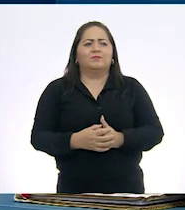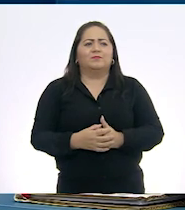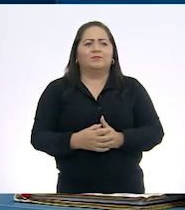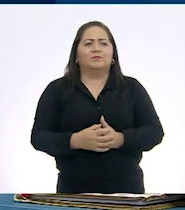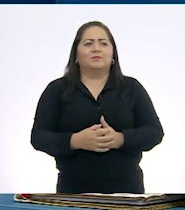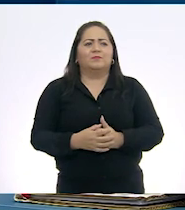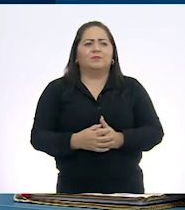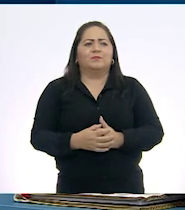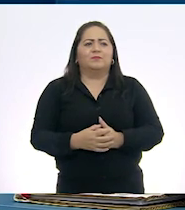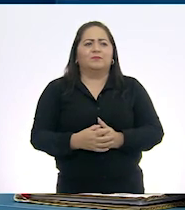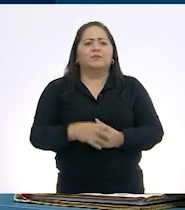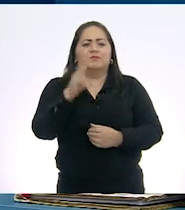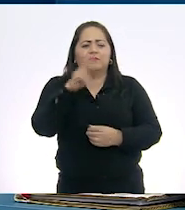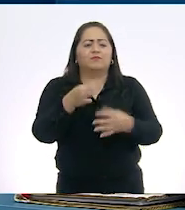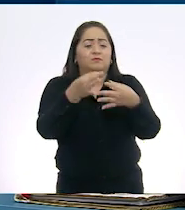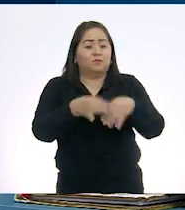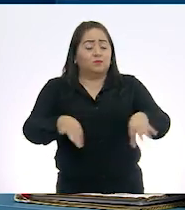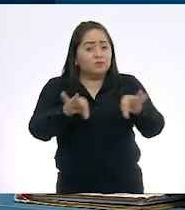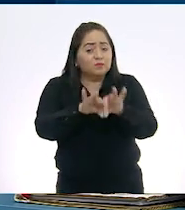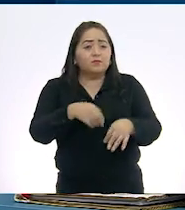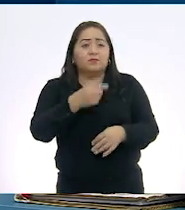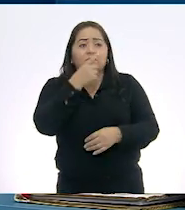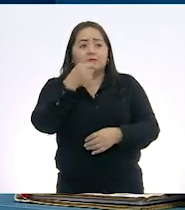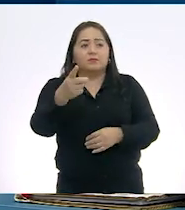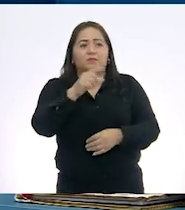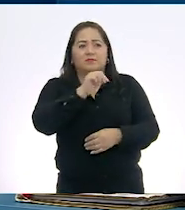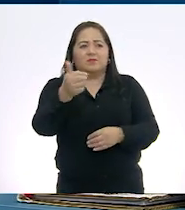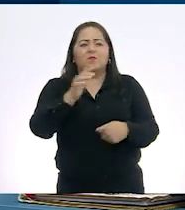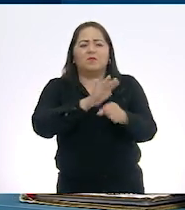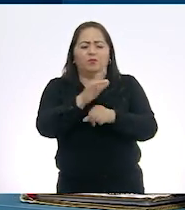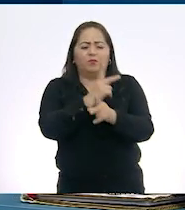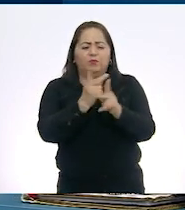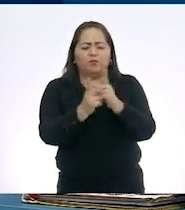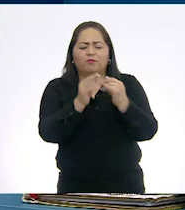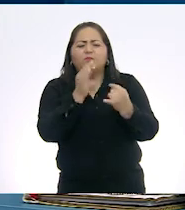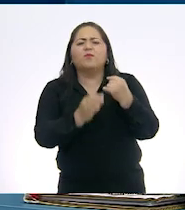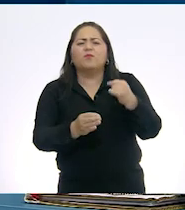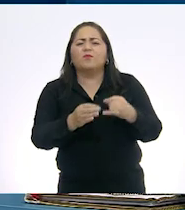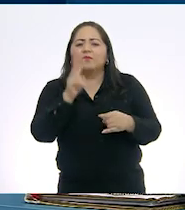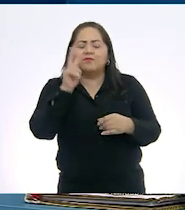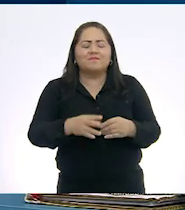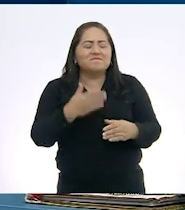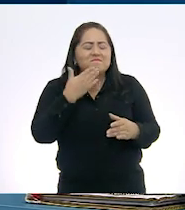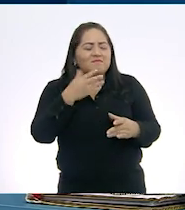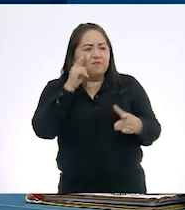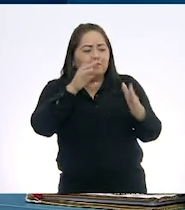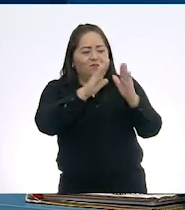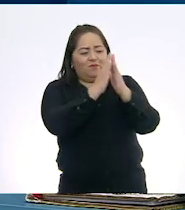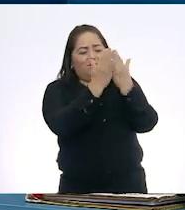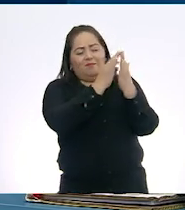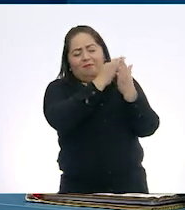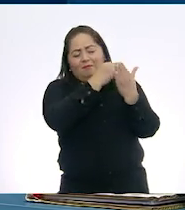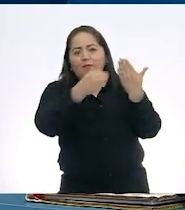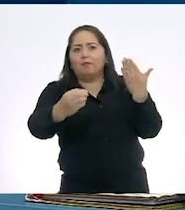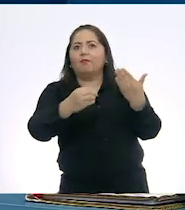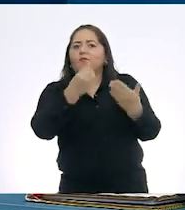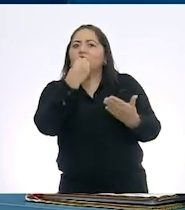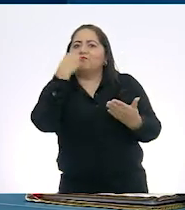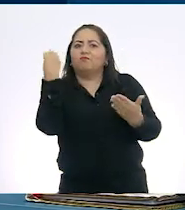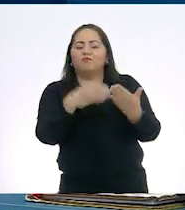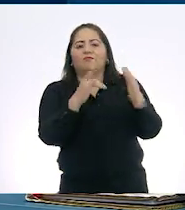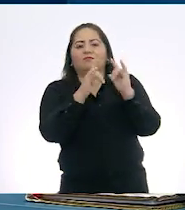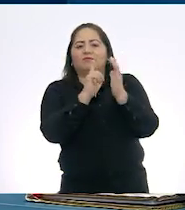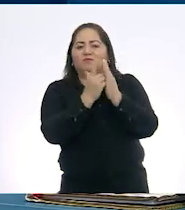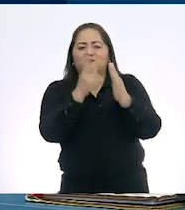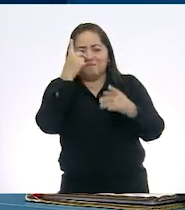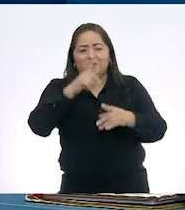Bien, es importante recalcar que el producto final sea, Joaquín, sea muy real, sea contextualizado y sea